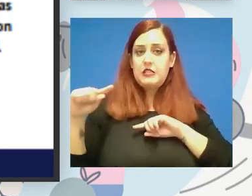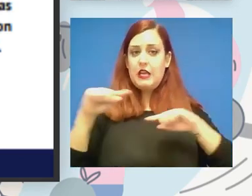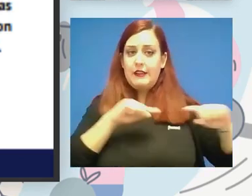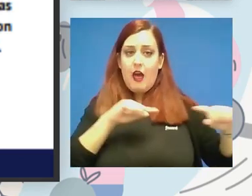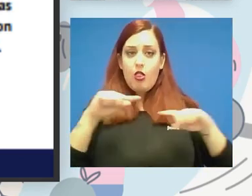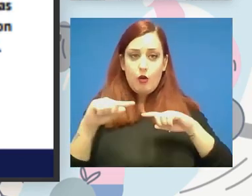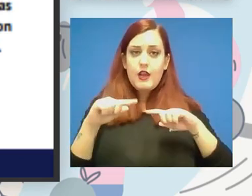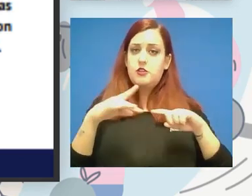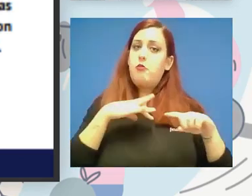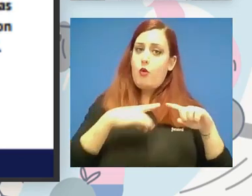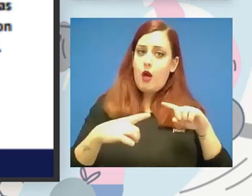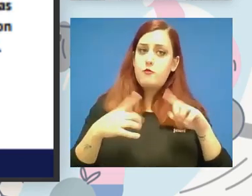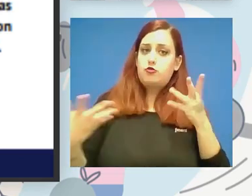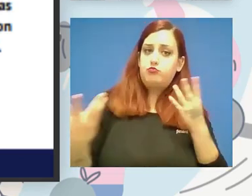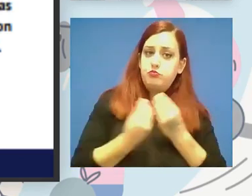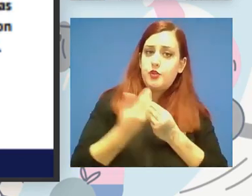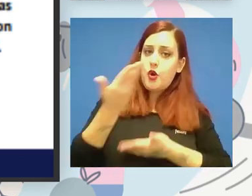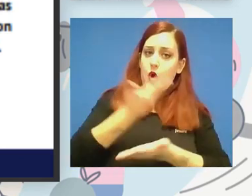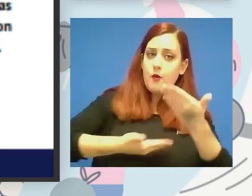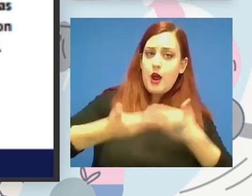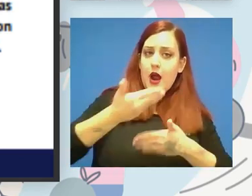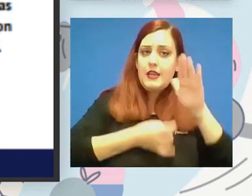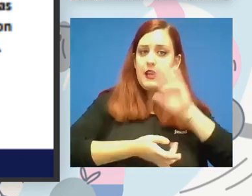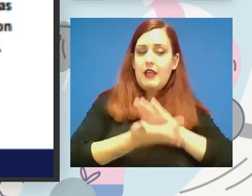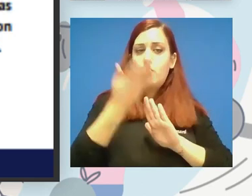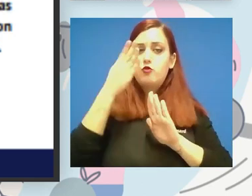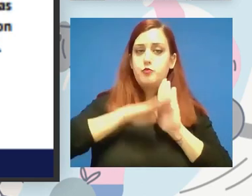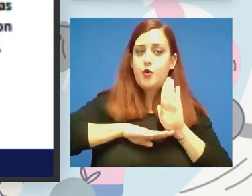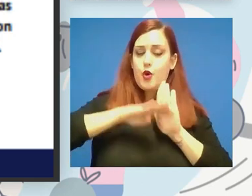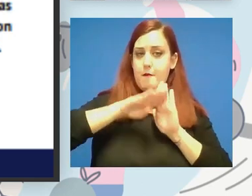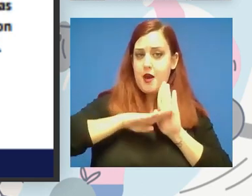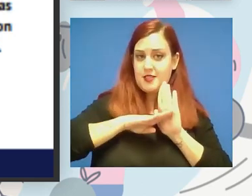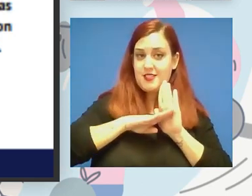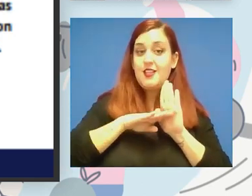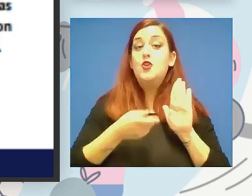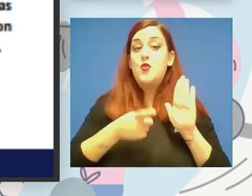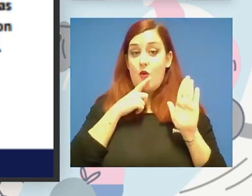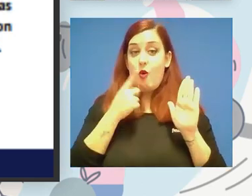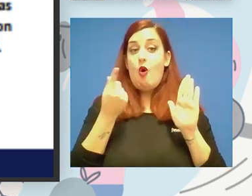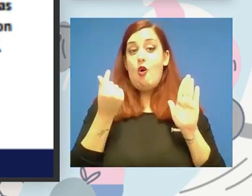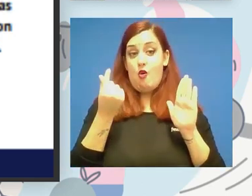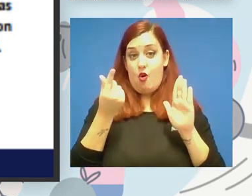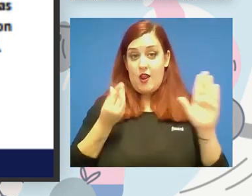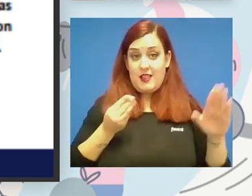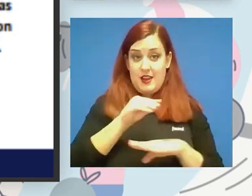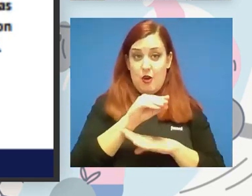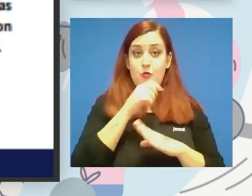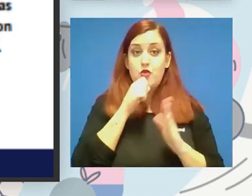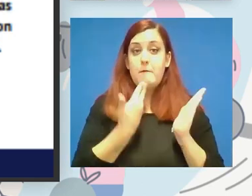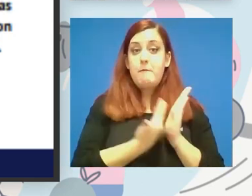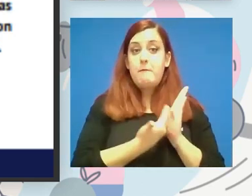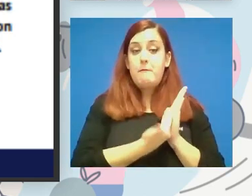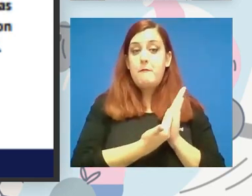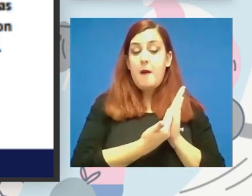verdaderamente podamos trabajar los programas con lo más importante que es el dinero porque tener un papel como siempre decimos un